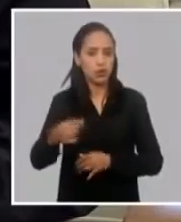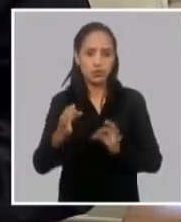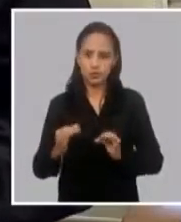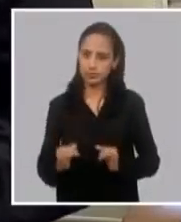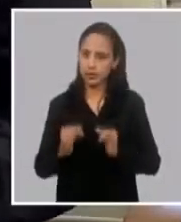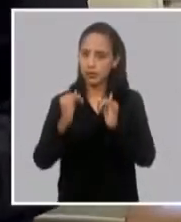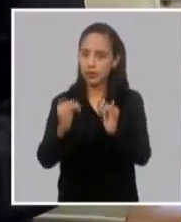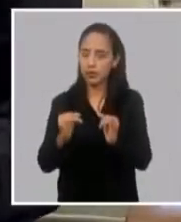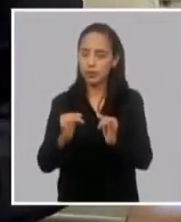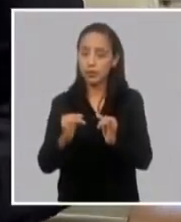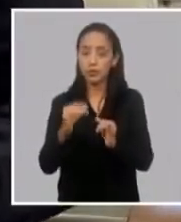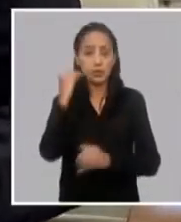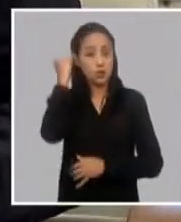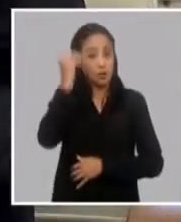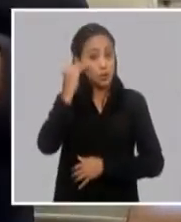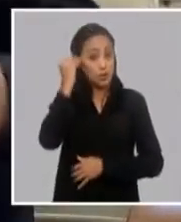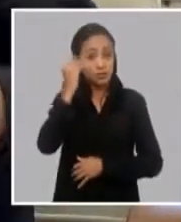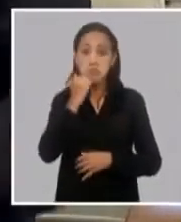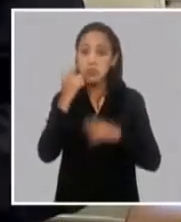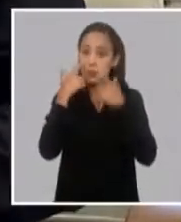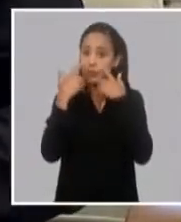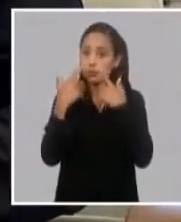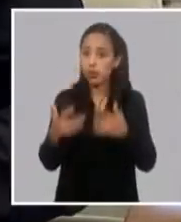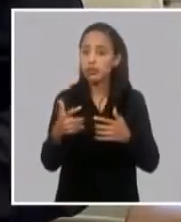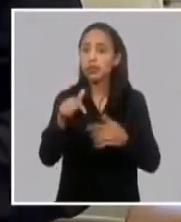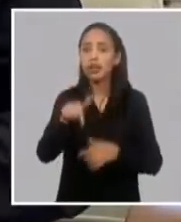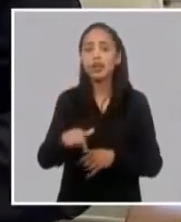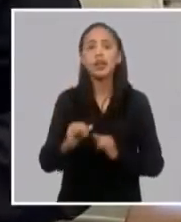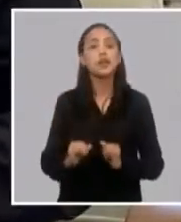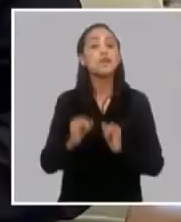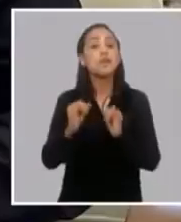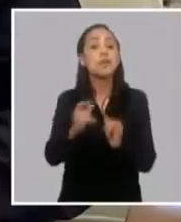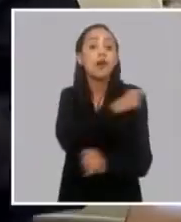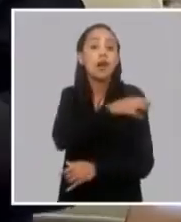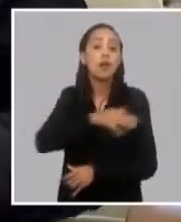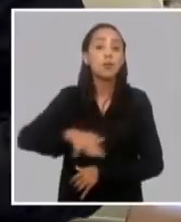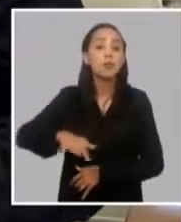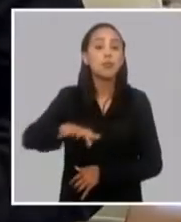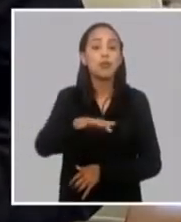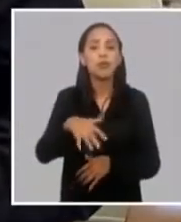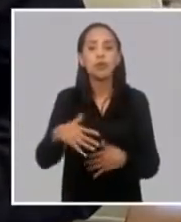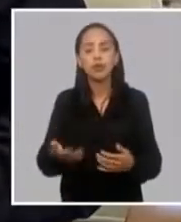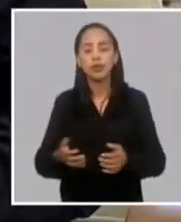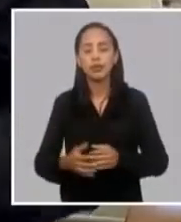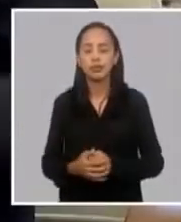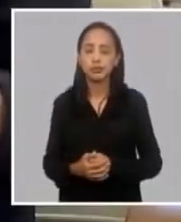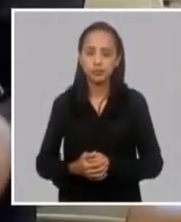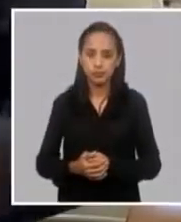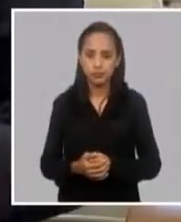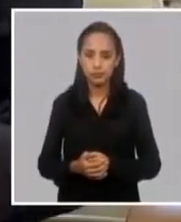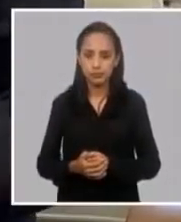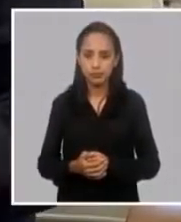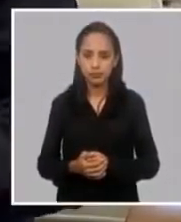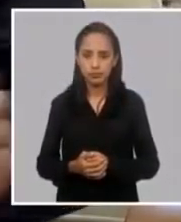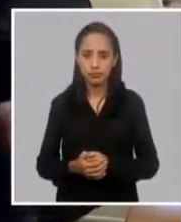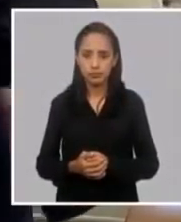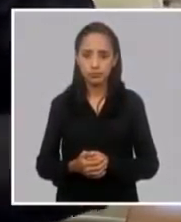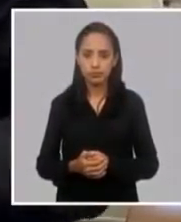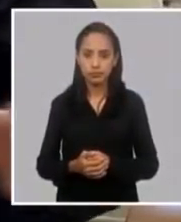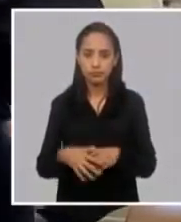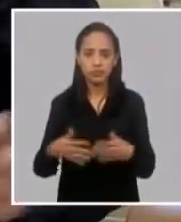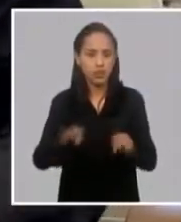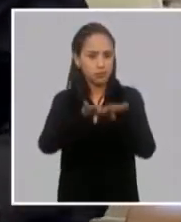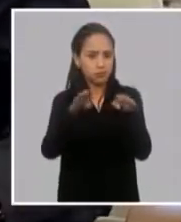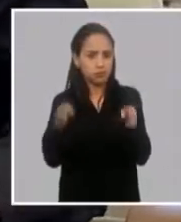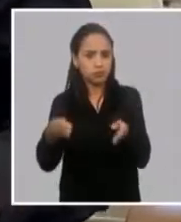Yo creo que lo más importante para ir actualizando nuestro pueblo es, bueno, qué unidades se han incorporado. Estamos hablando